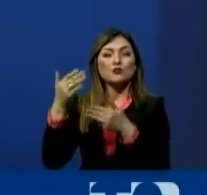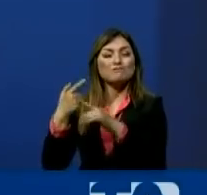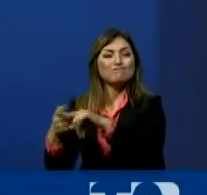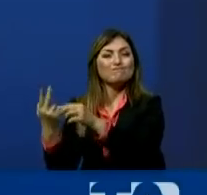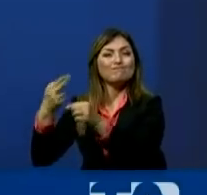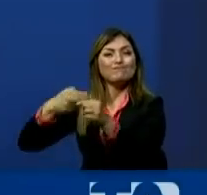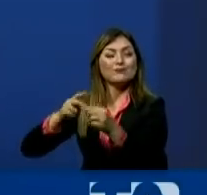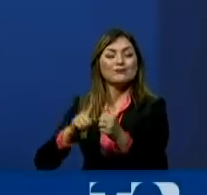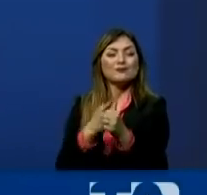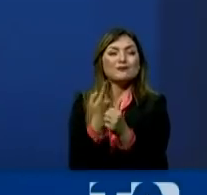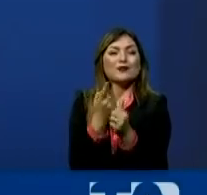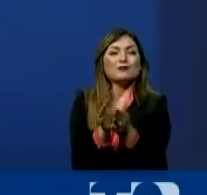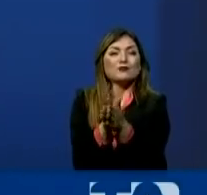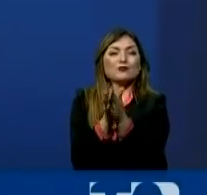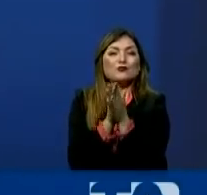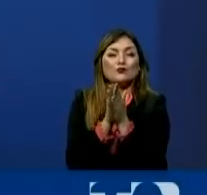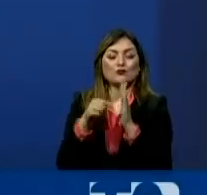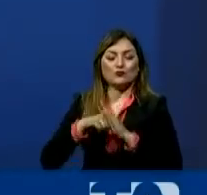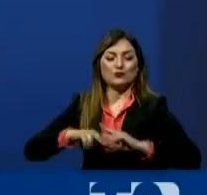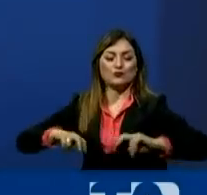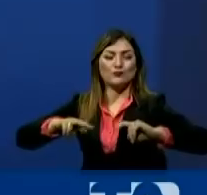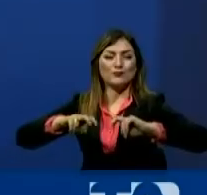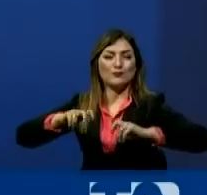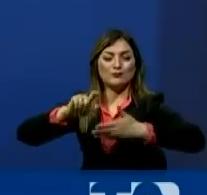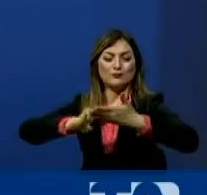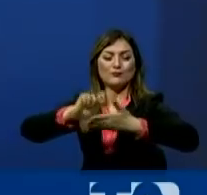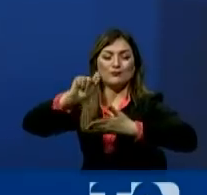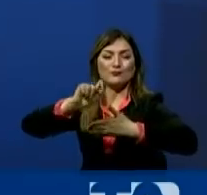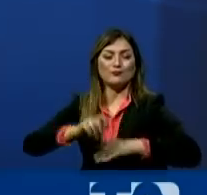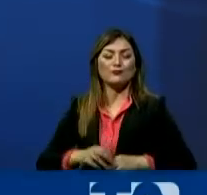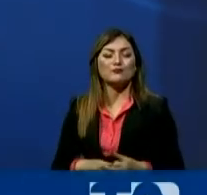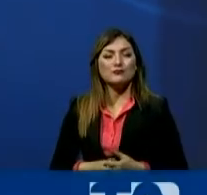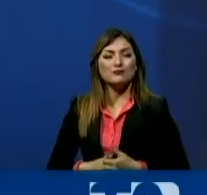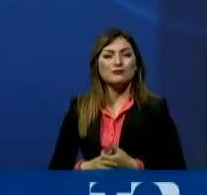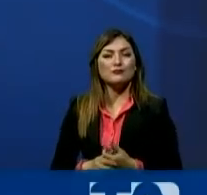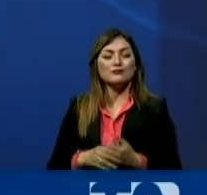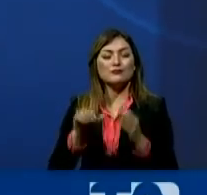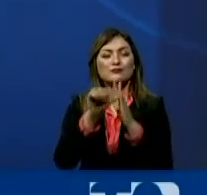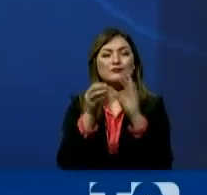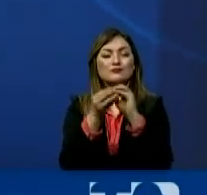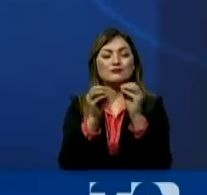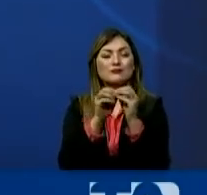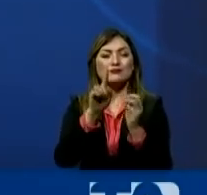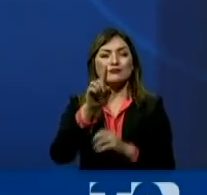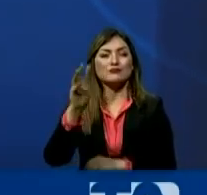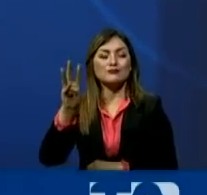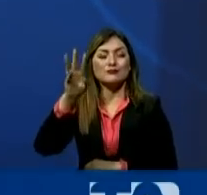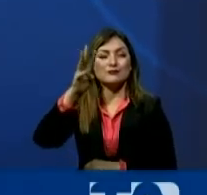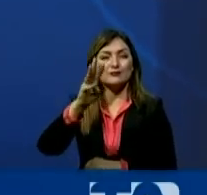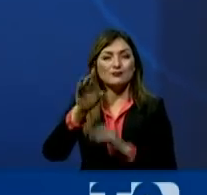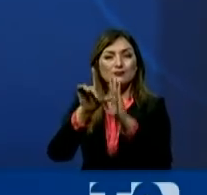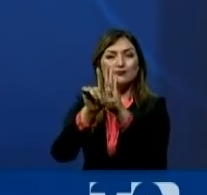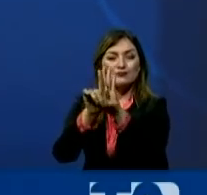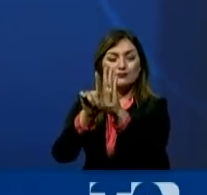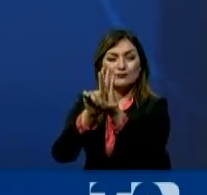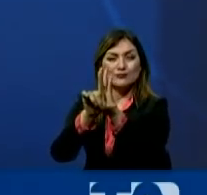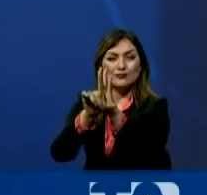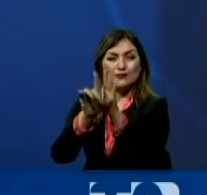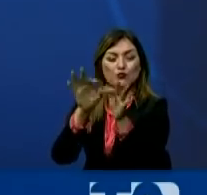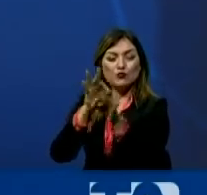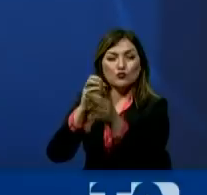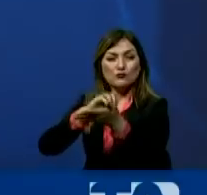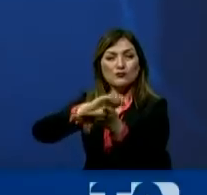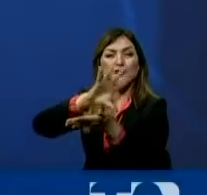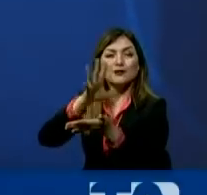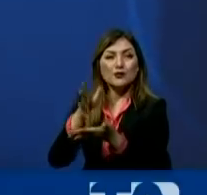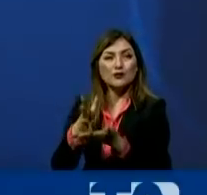investigación por el órgano regulador. Aquí, el artículo 166 de la Ley Orgánica de la